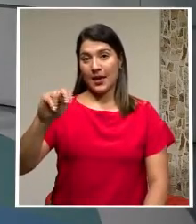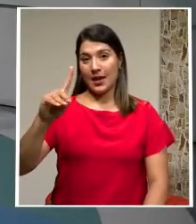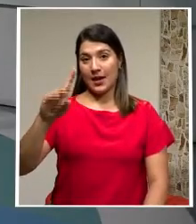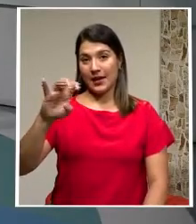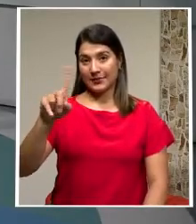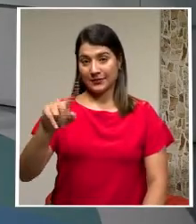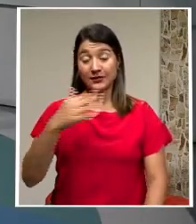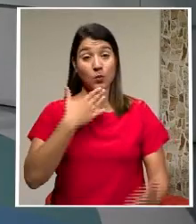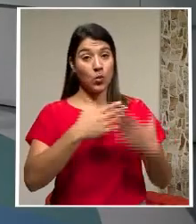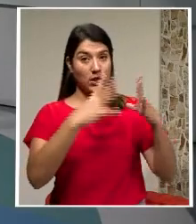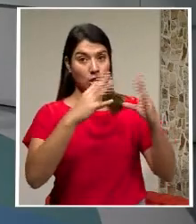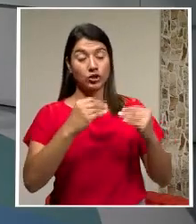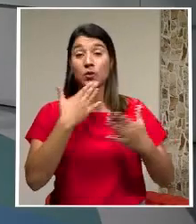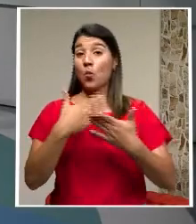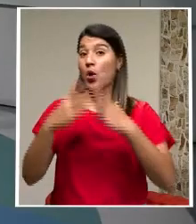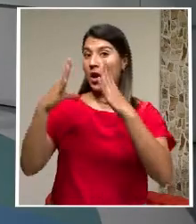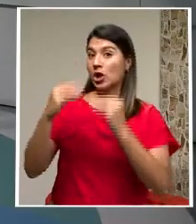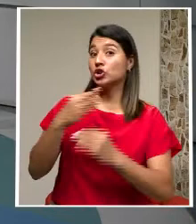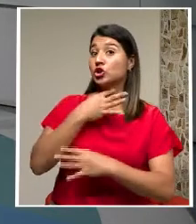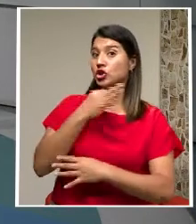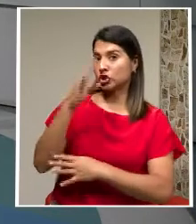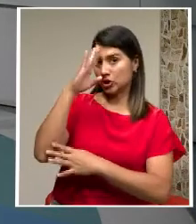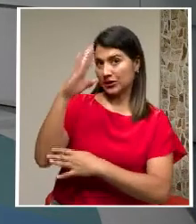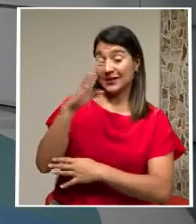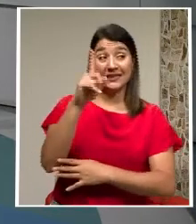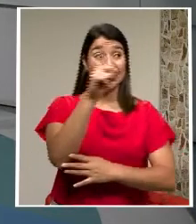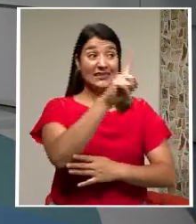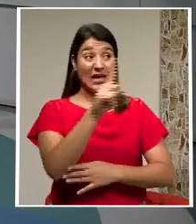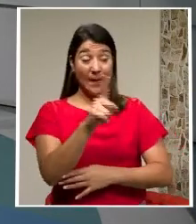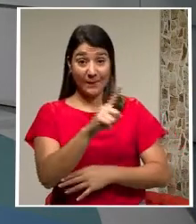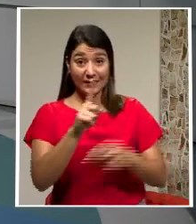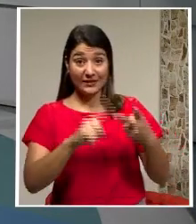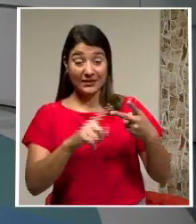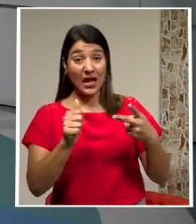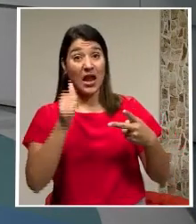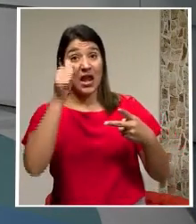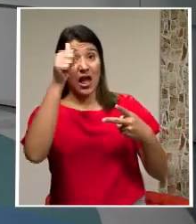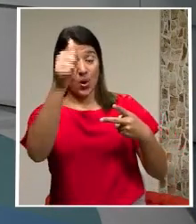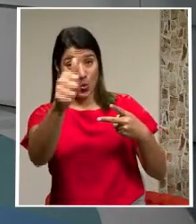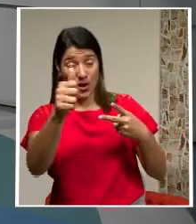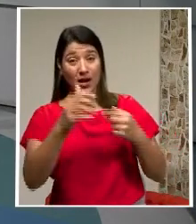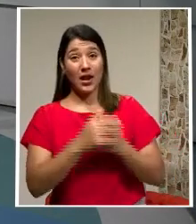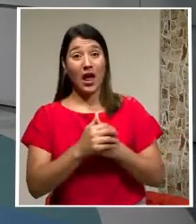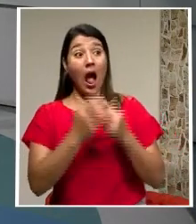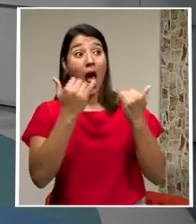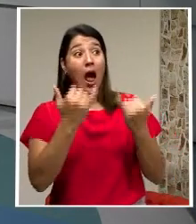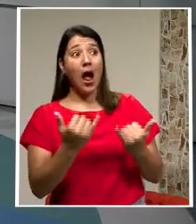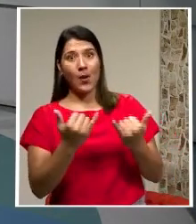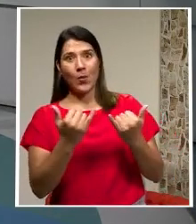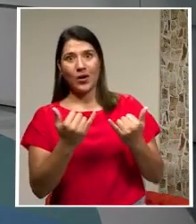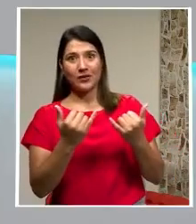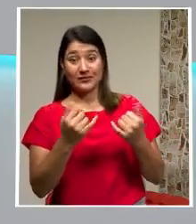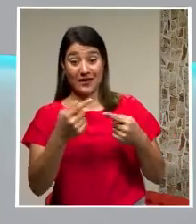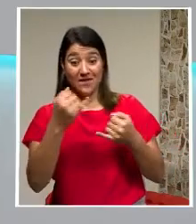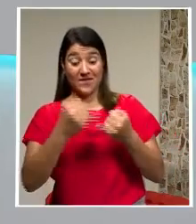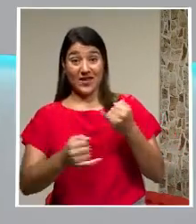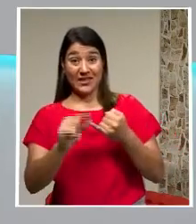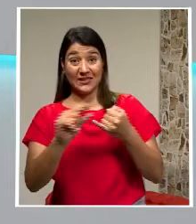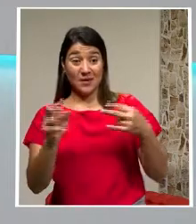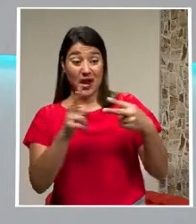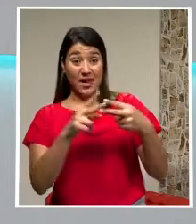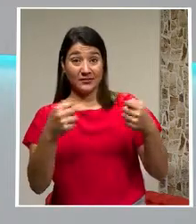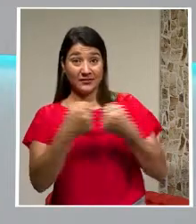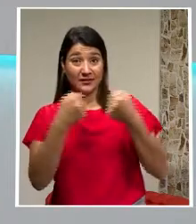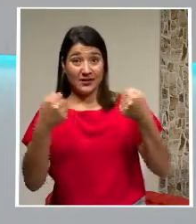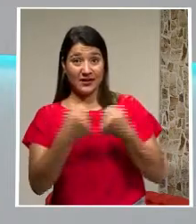Saludarlo Zapriza Y la Liga Se viene el clásico La pregunta Del millones ¿Se entierran